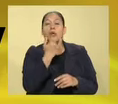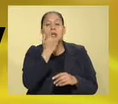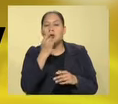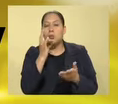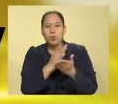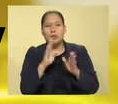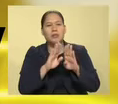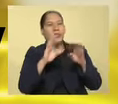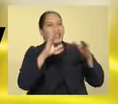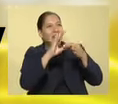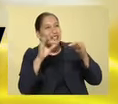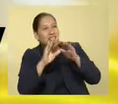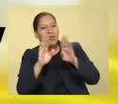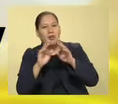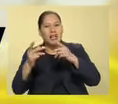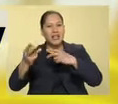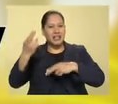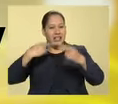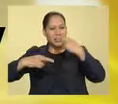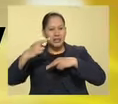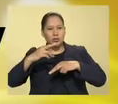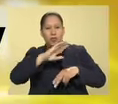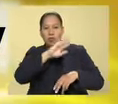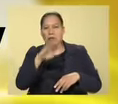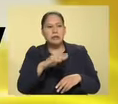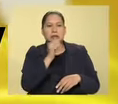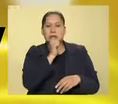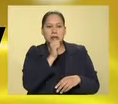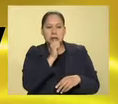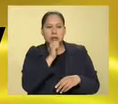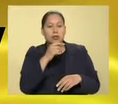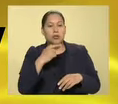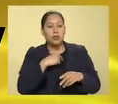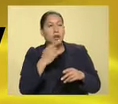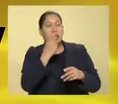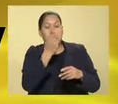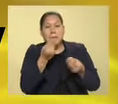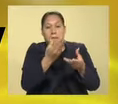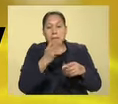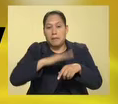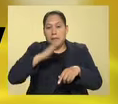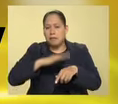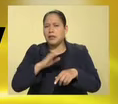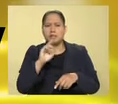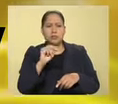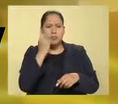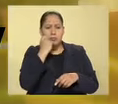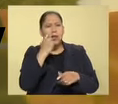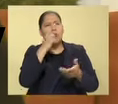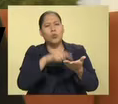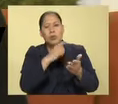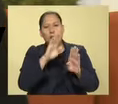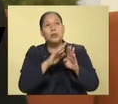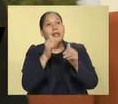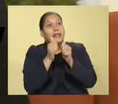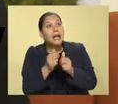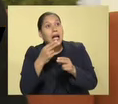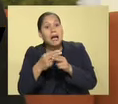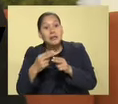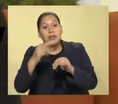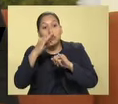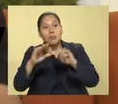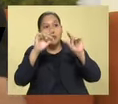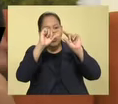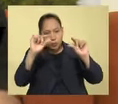explican bien el regreso de los muertos de alguien en especial. No les voy a quemar más cosas, pero sí les sugiero que se queden hasta el final, porque después de los